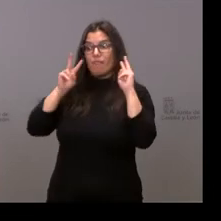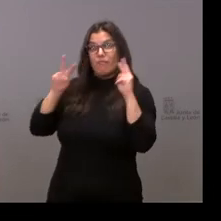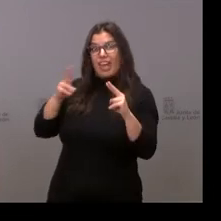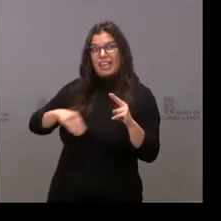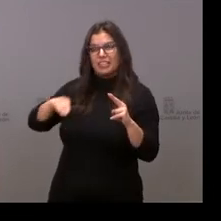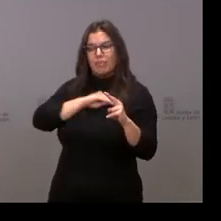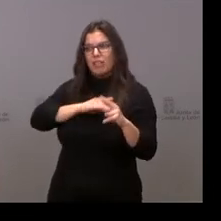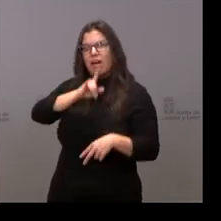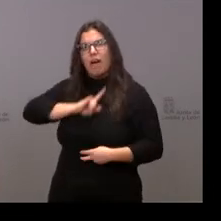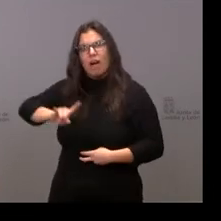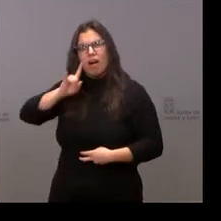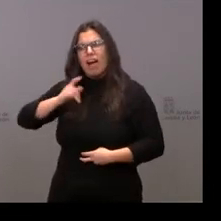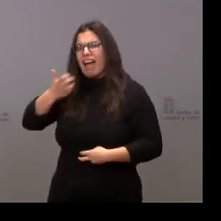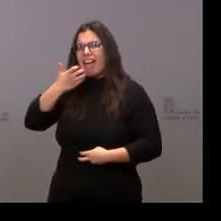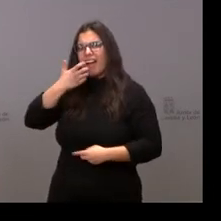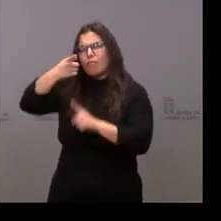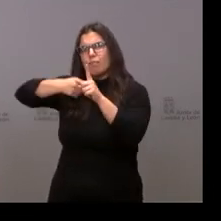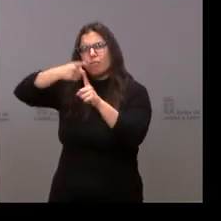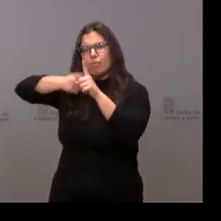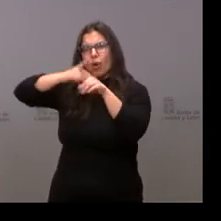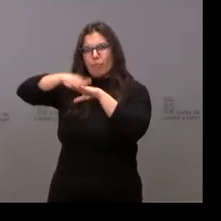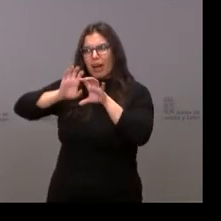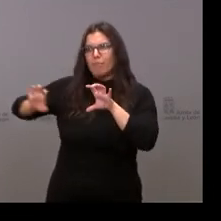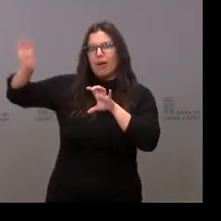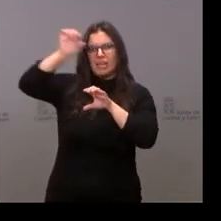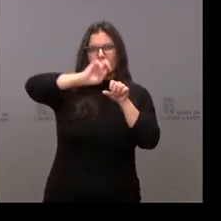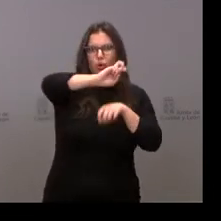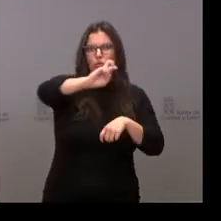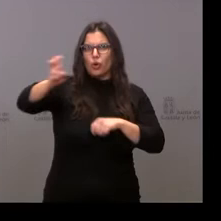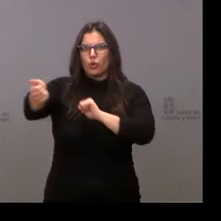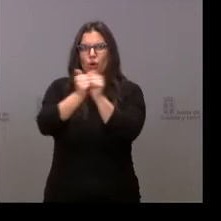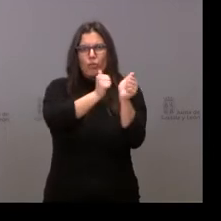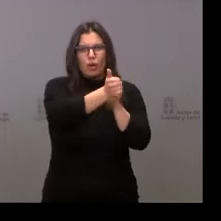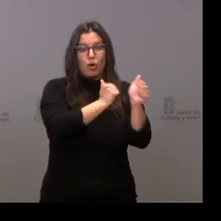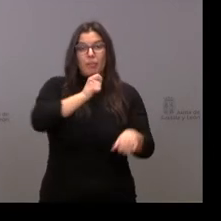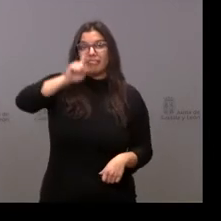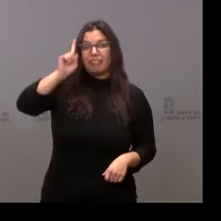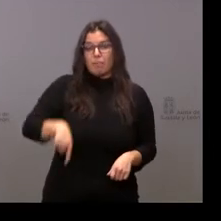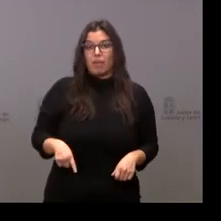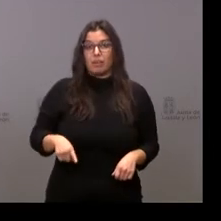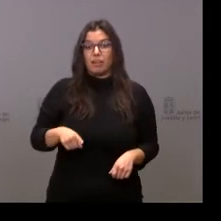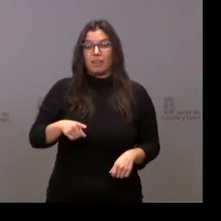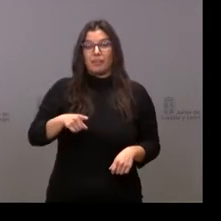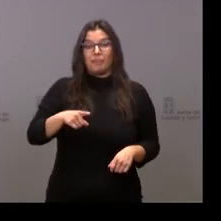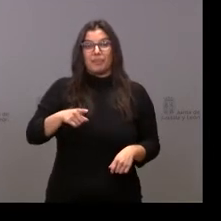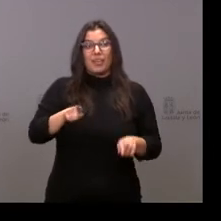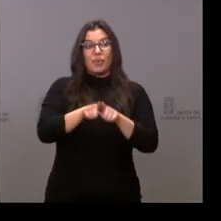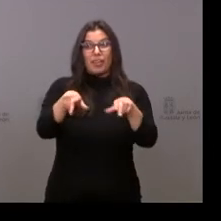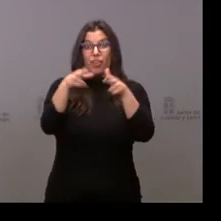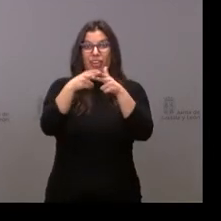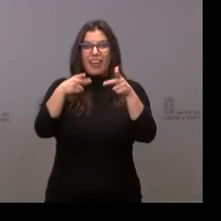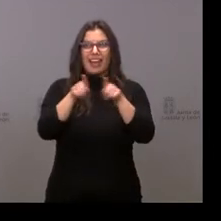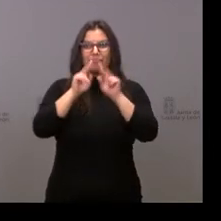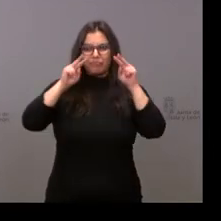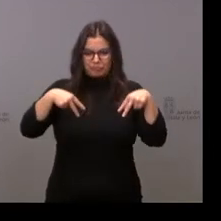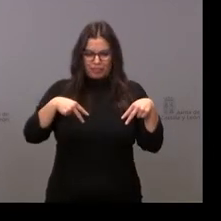muchísimas personas y también para muchos países. Elevó, además, nuestra autoestima, no solo en lo personal,